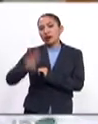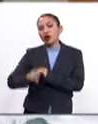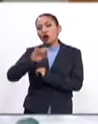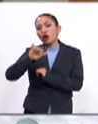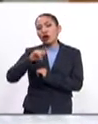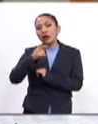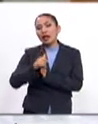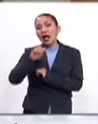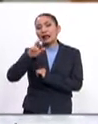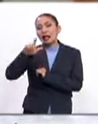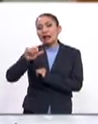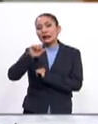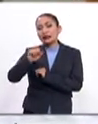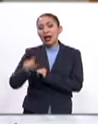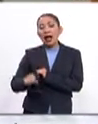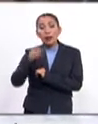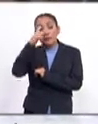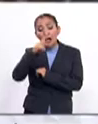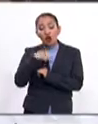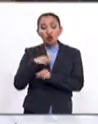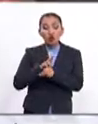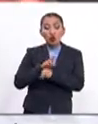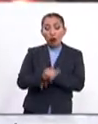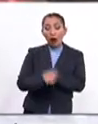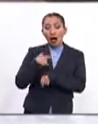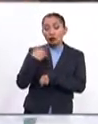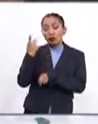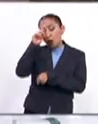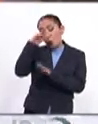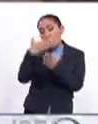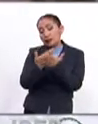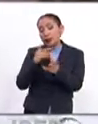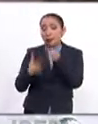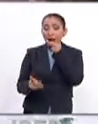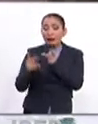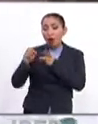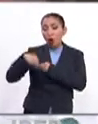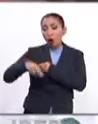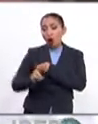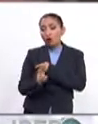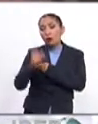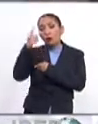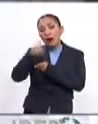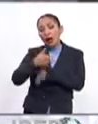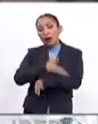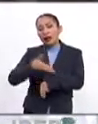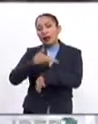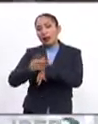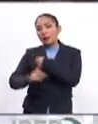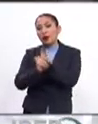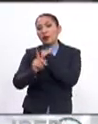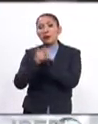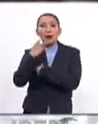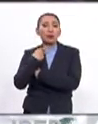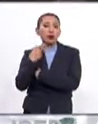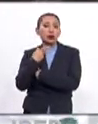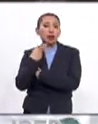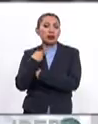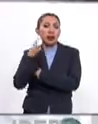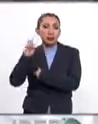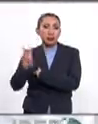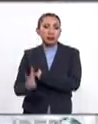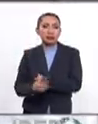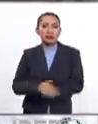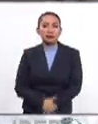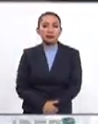Jorge Arreaza, informó que México y Uruguay entregarán su propuesta de diálogo a la ONU para resolver el conflicto político de la